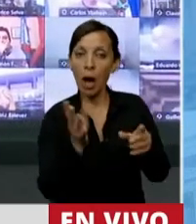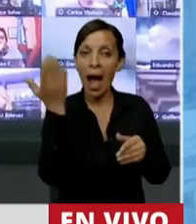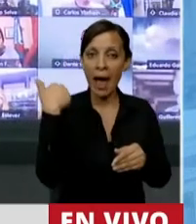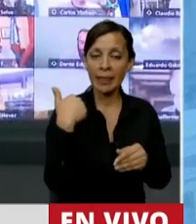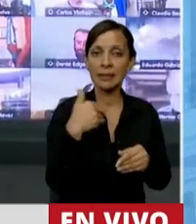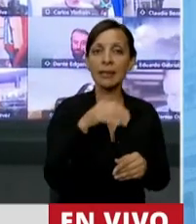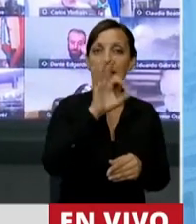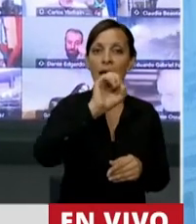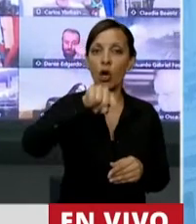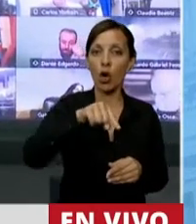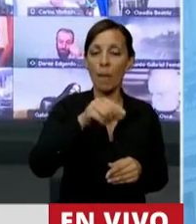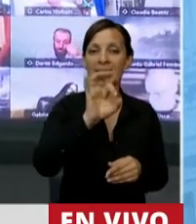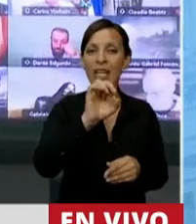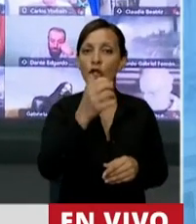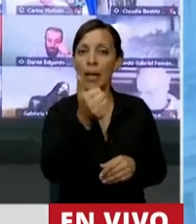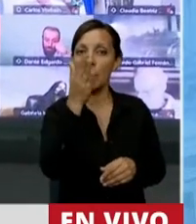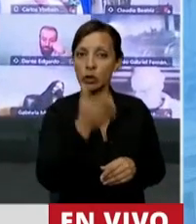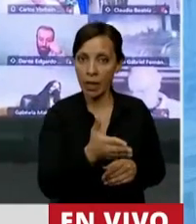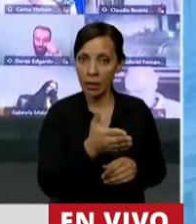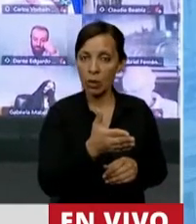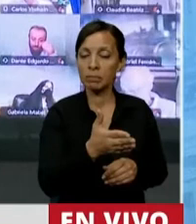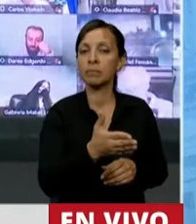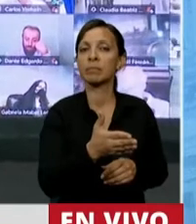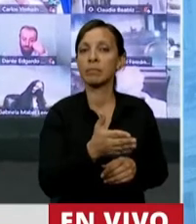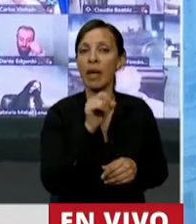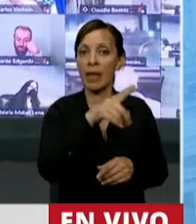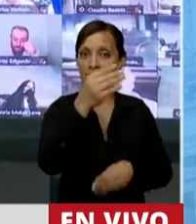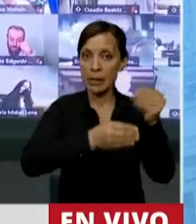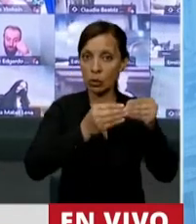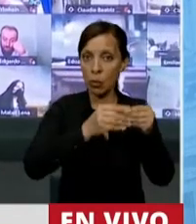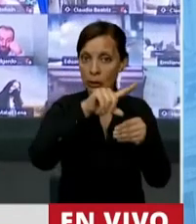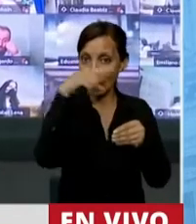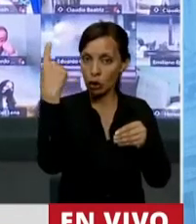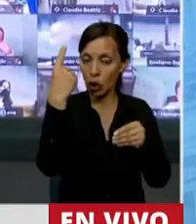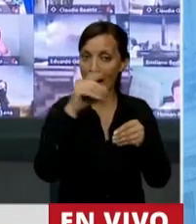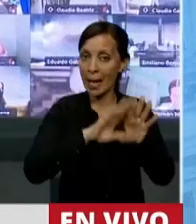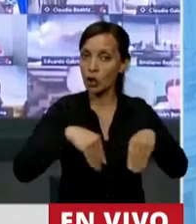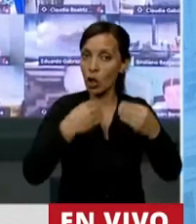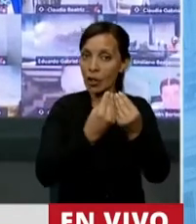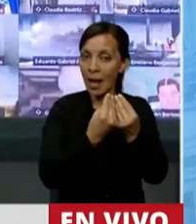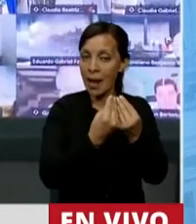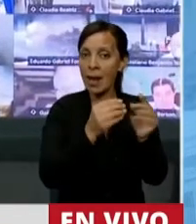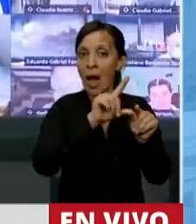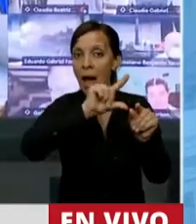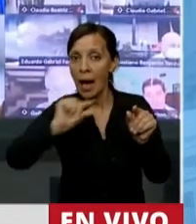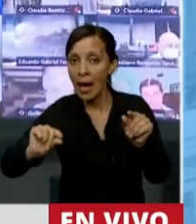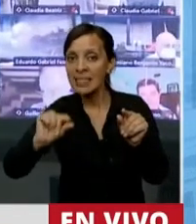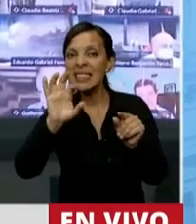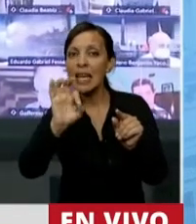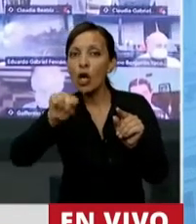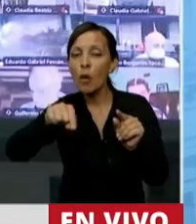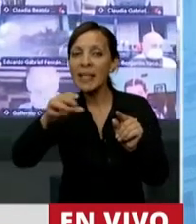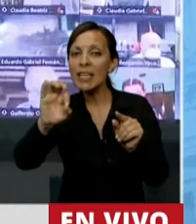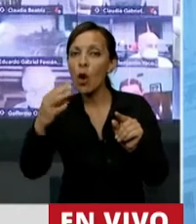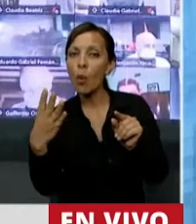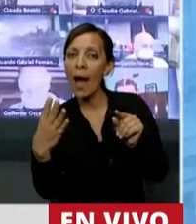del 0,06% del presupuesto nacional en términos totales del 2019 al 0,04.